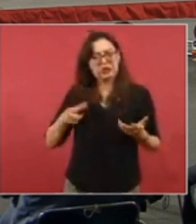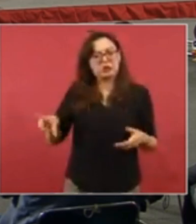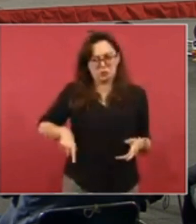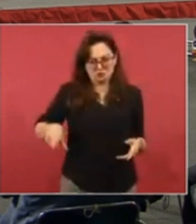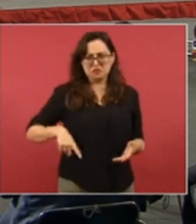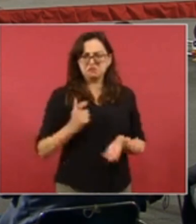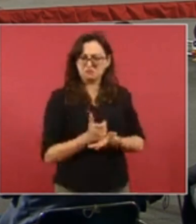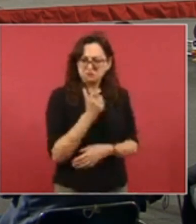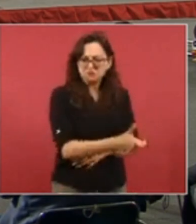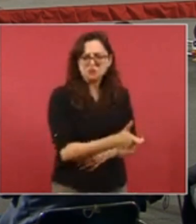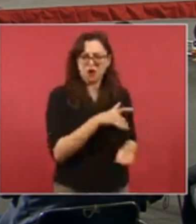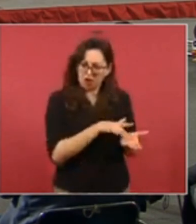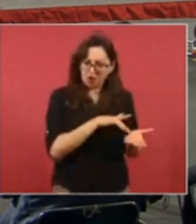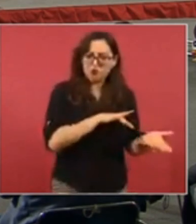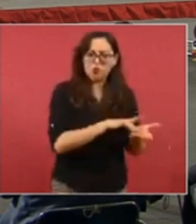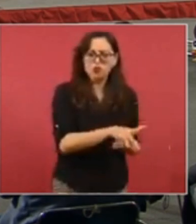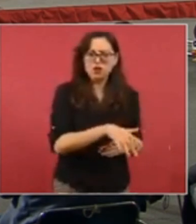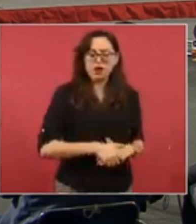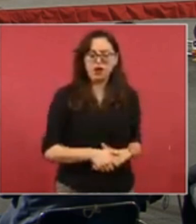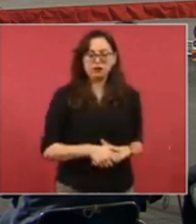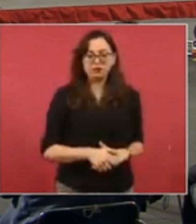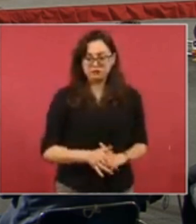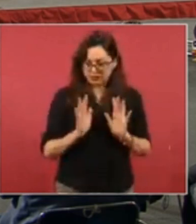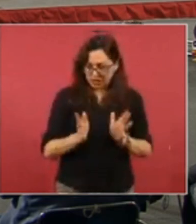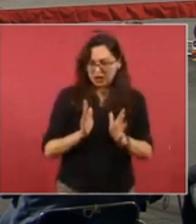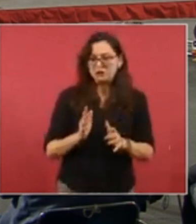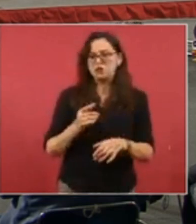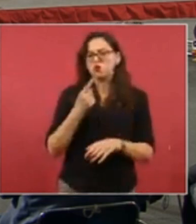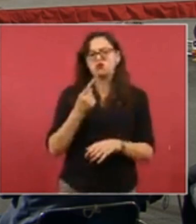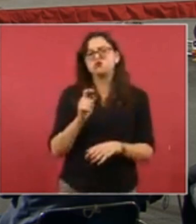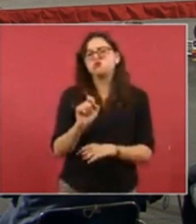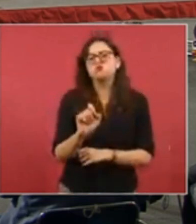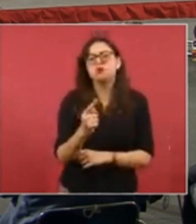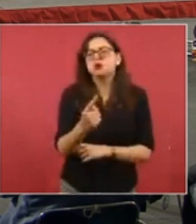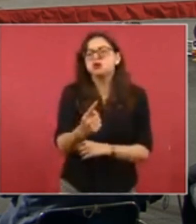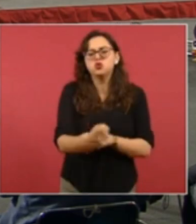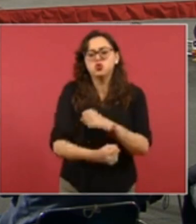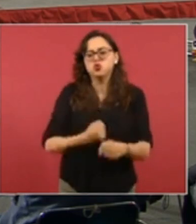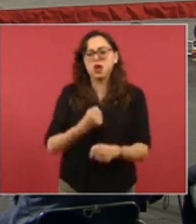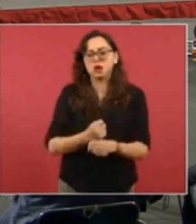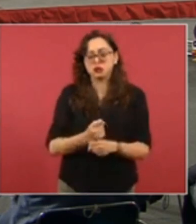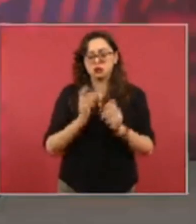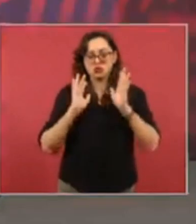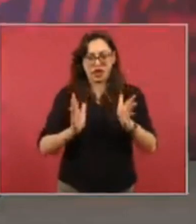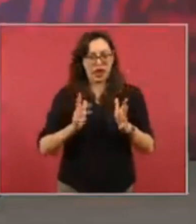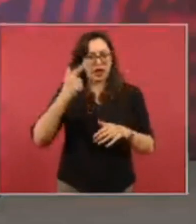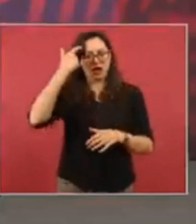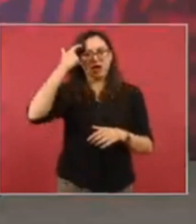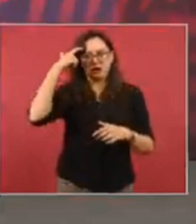salga de la casa a los 21 años que estén más